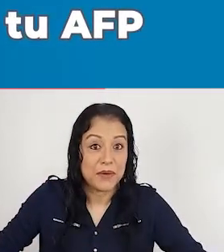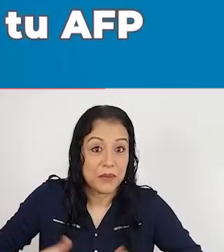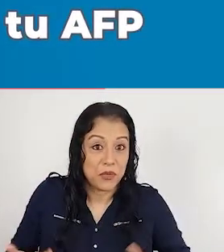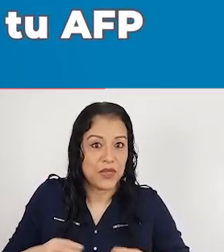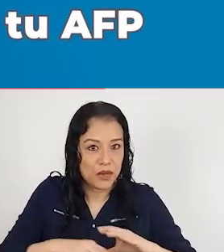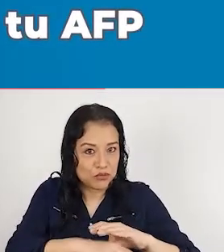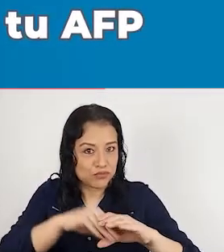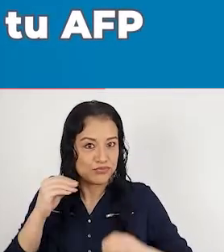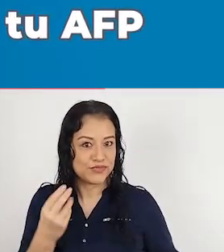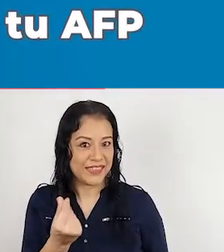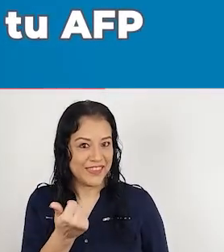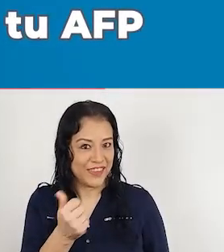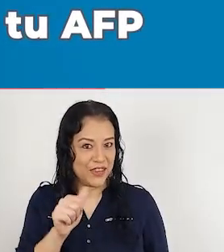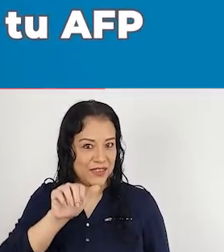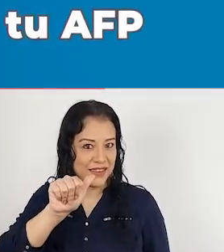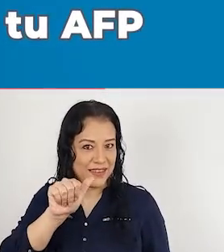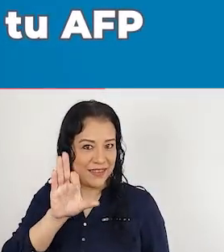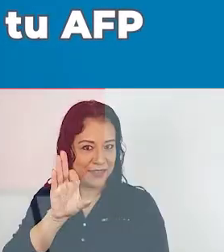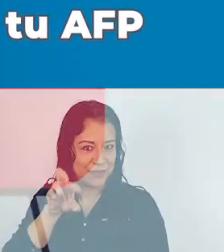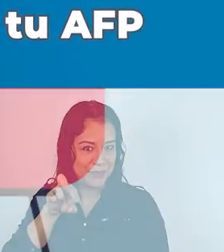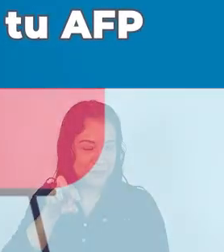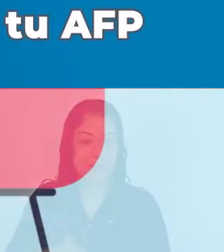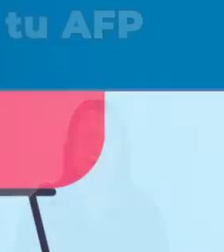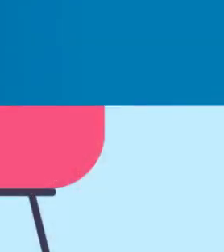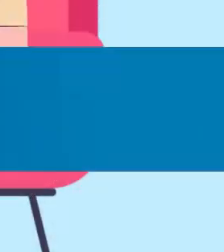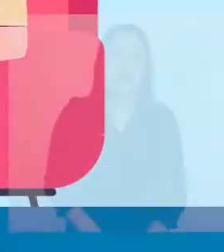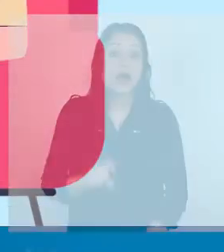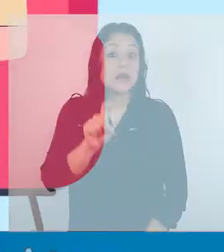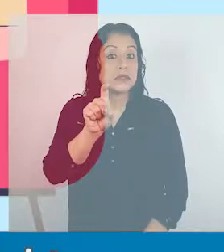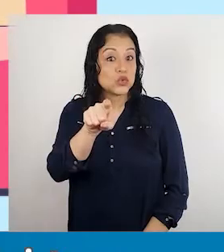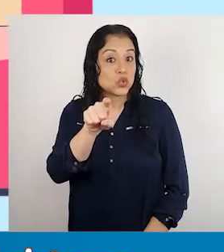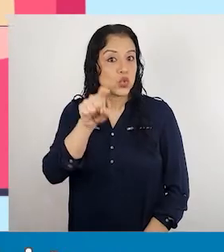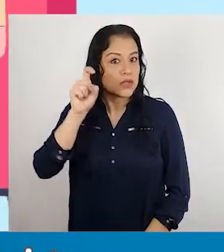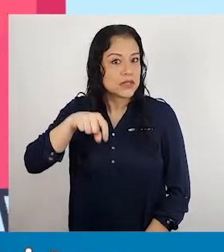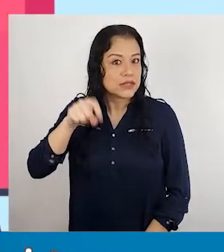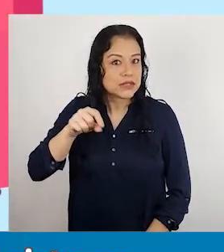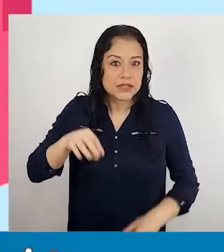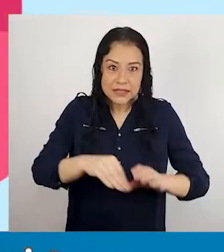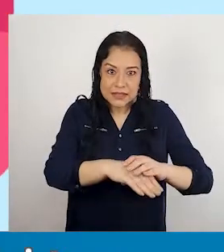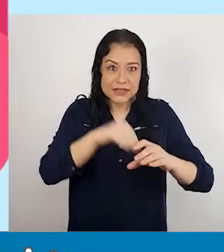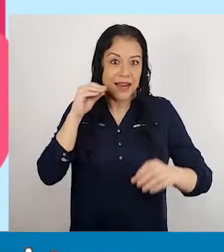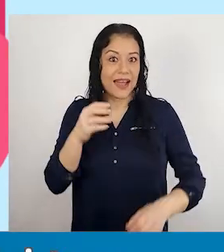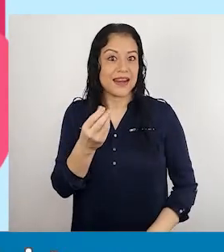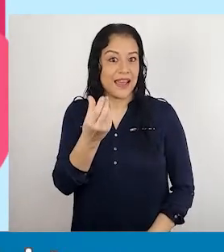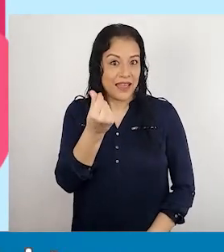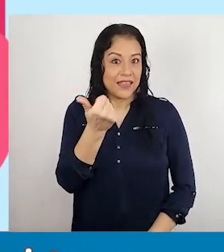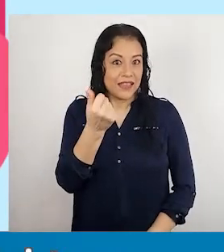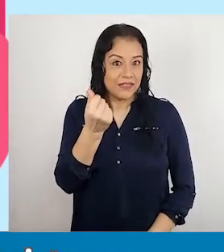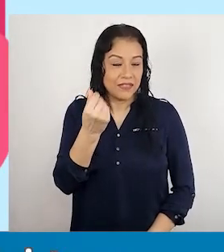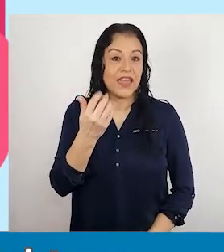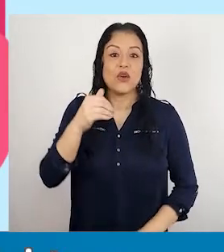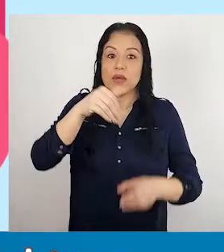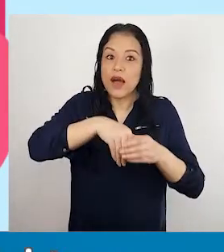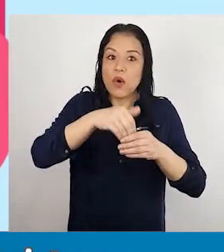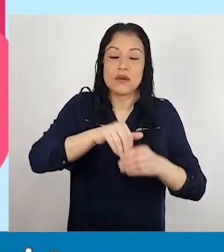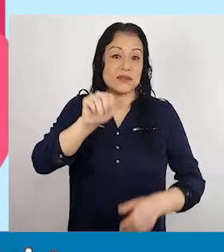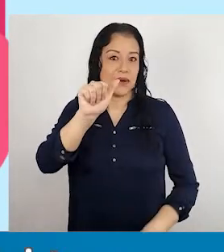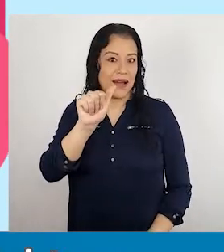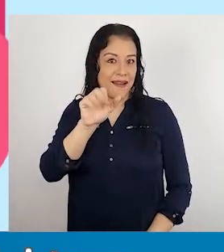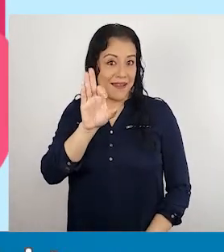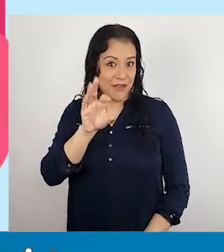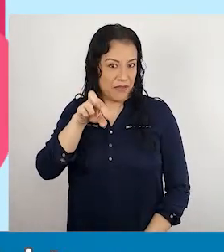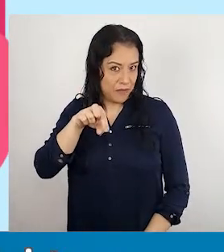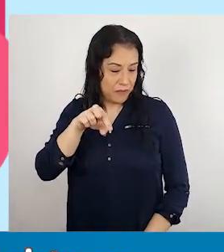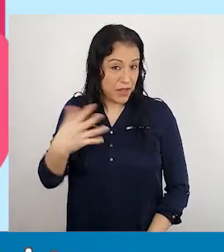Recomendaciones para el retiro de tu AFP Si necesitas disponer de fondos de tu cuenta del sistema